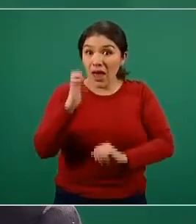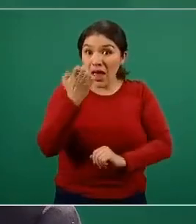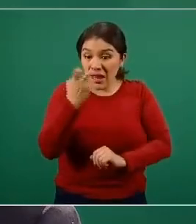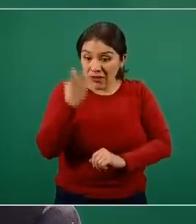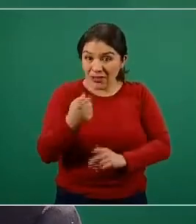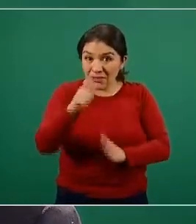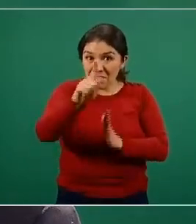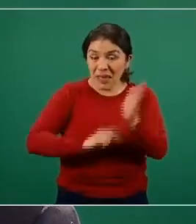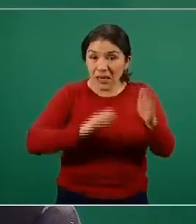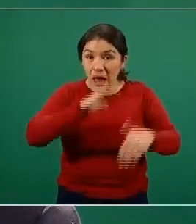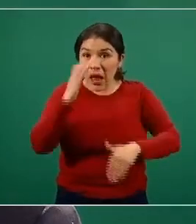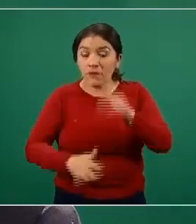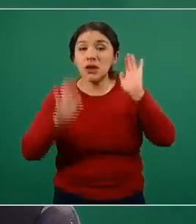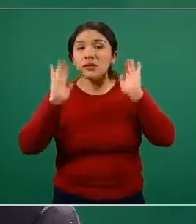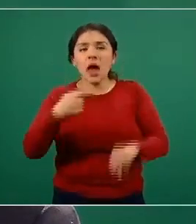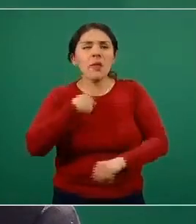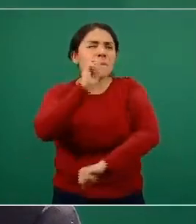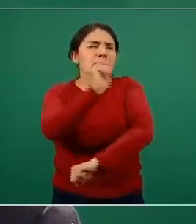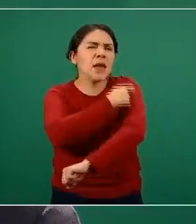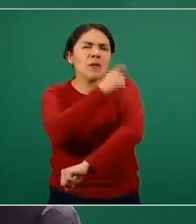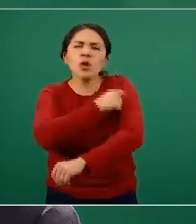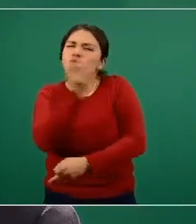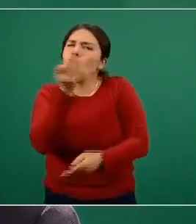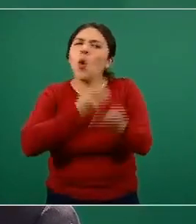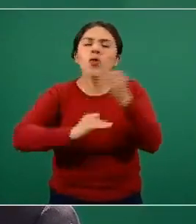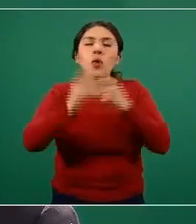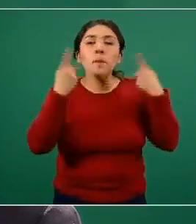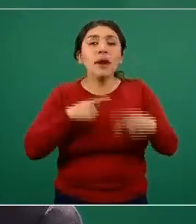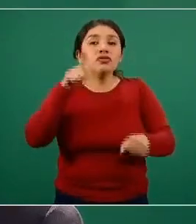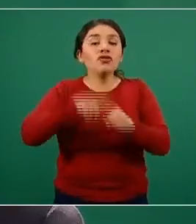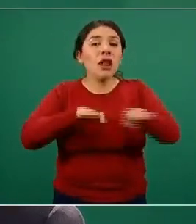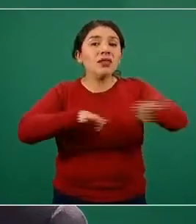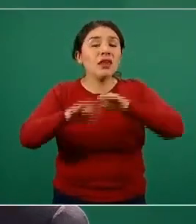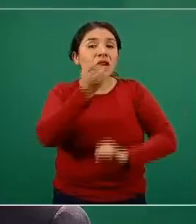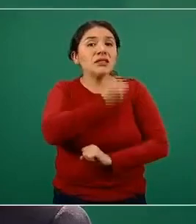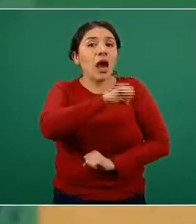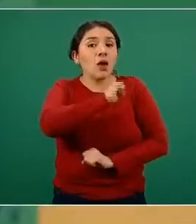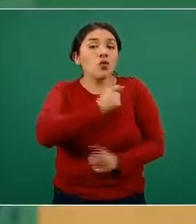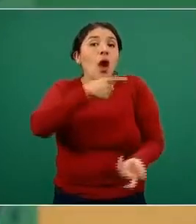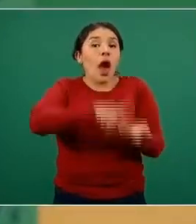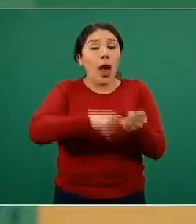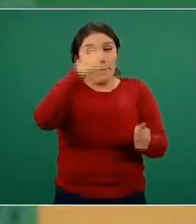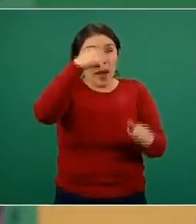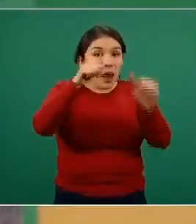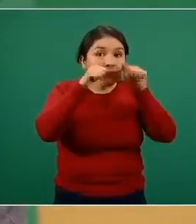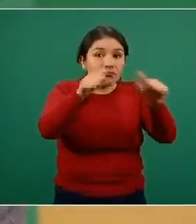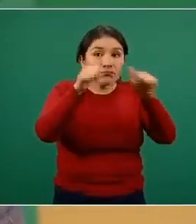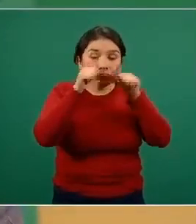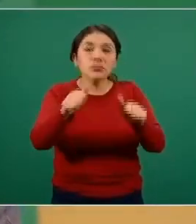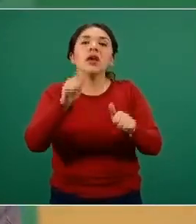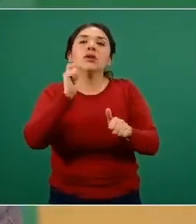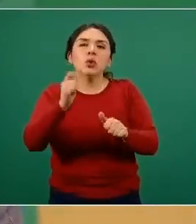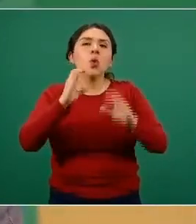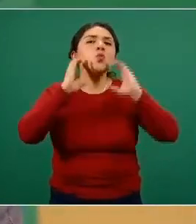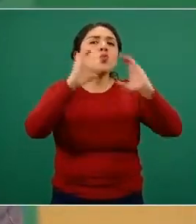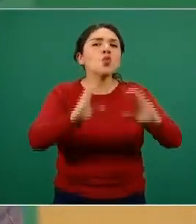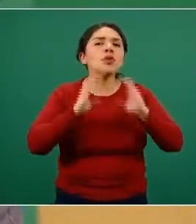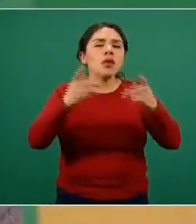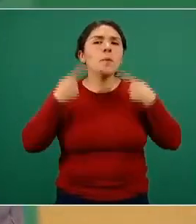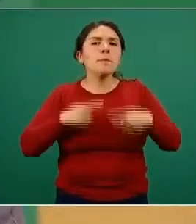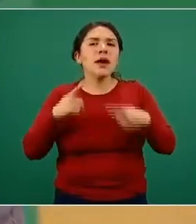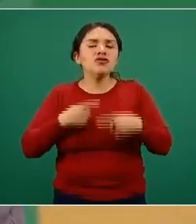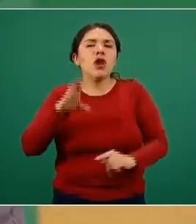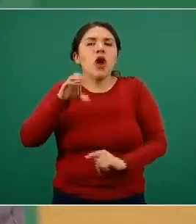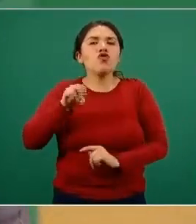habremos vacunado a todo el personal de salud que está involucrado en las operaciones de cuidado de